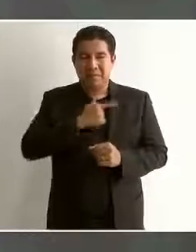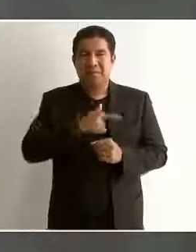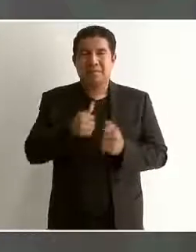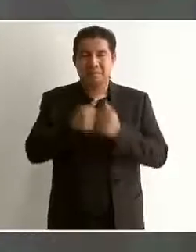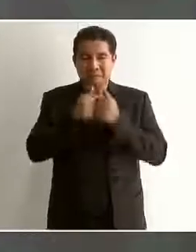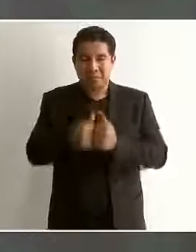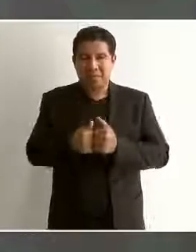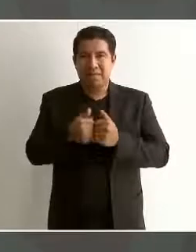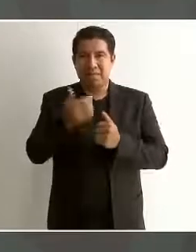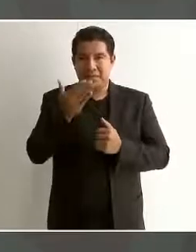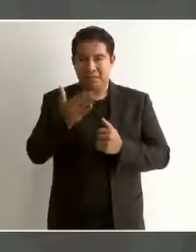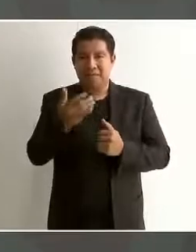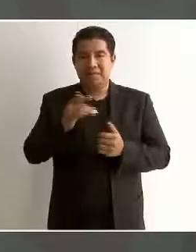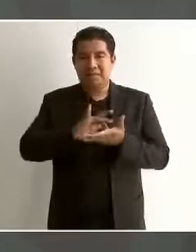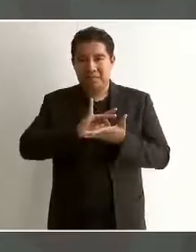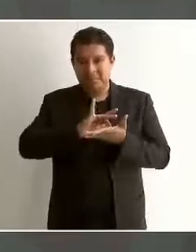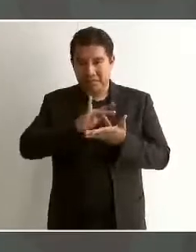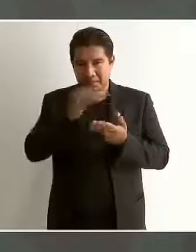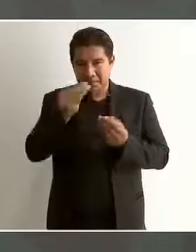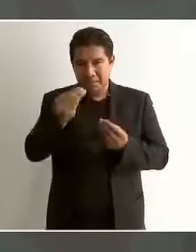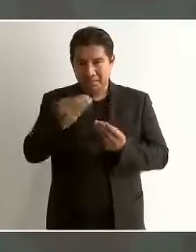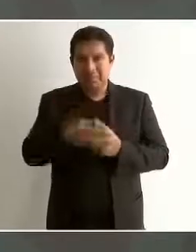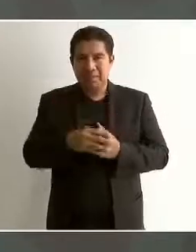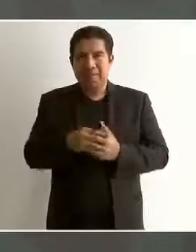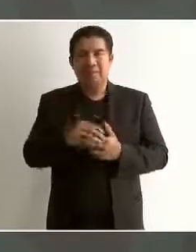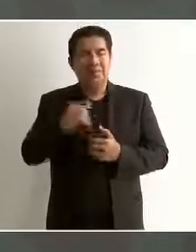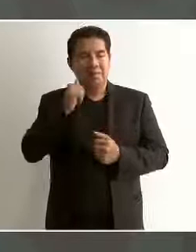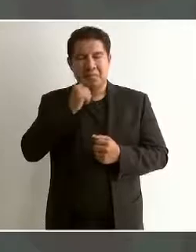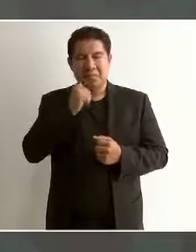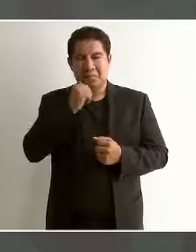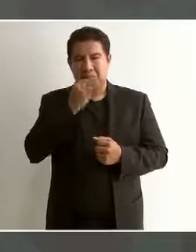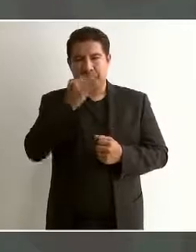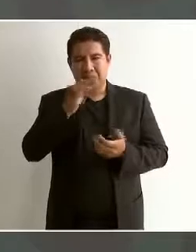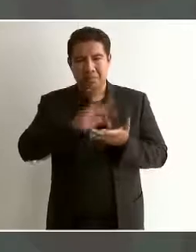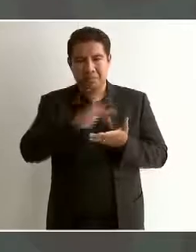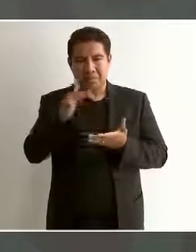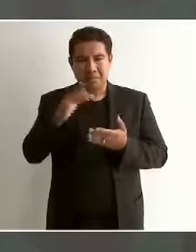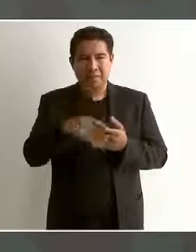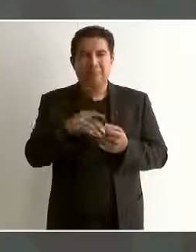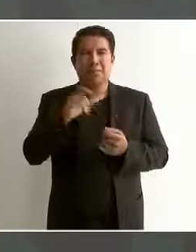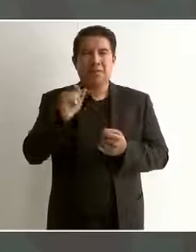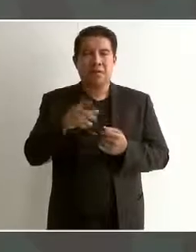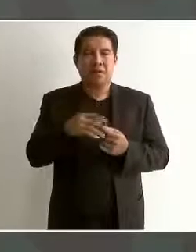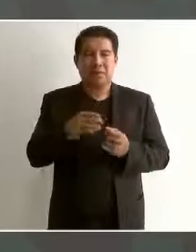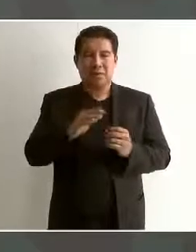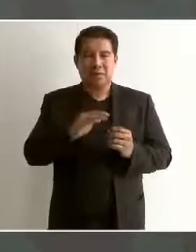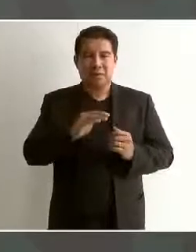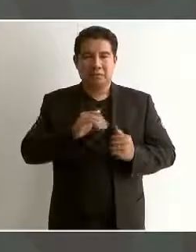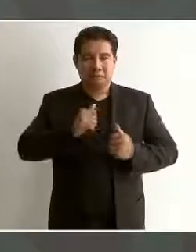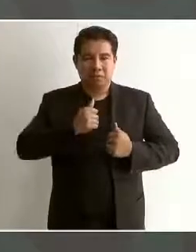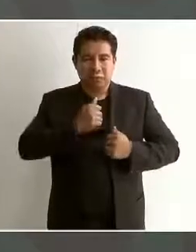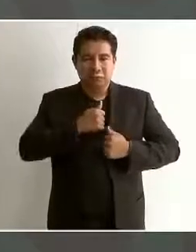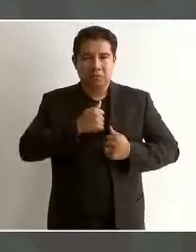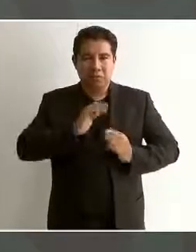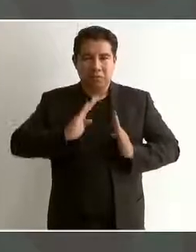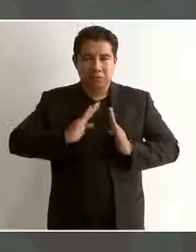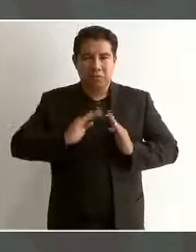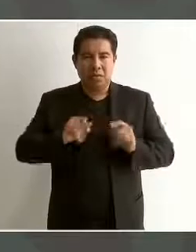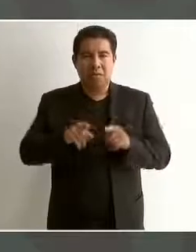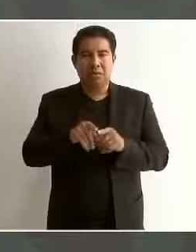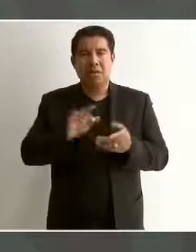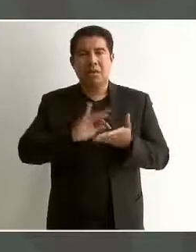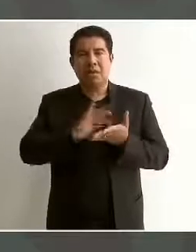agradezco como siempre a las fuerzas armadas por su apoyo